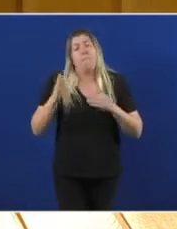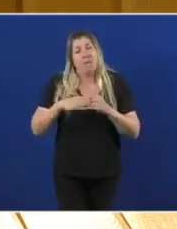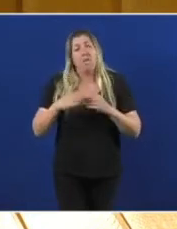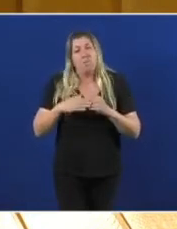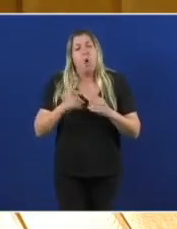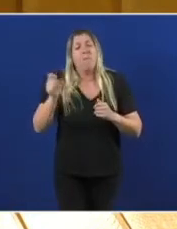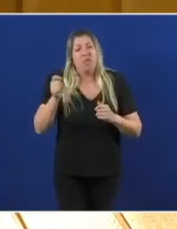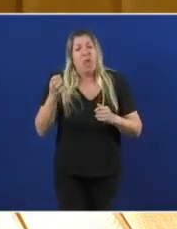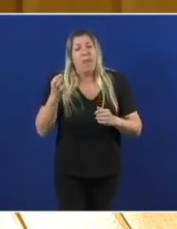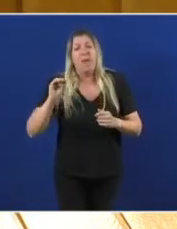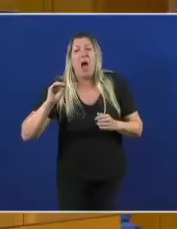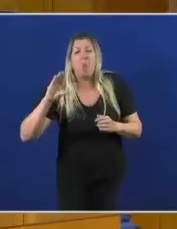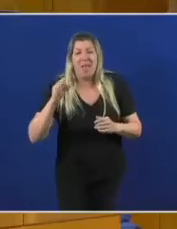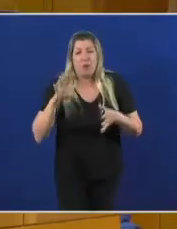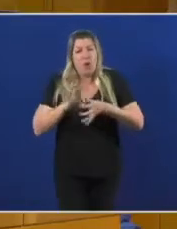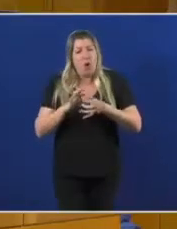Aplausos